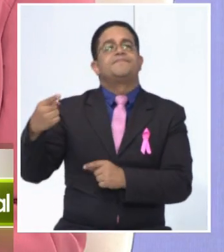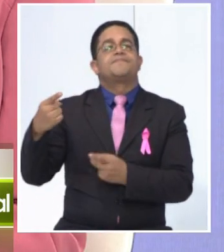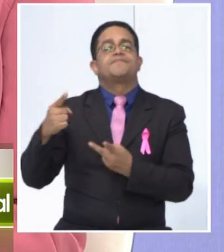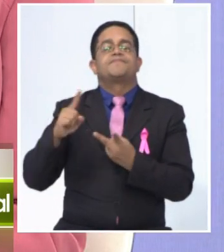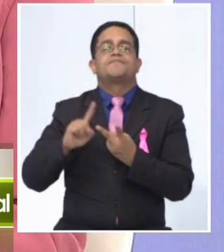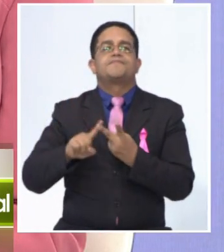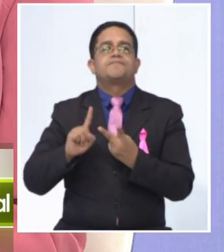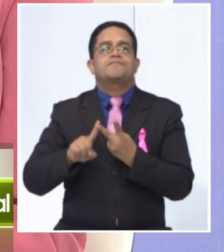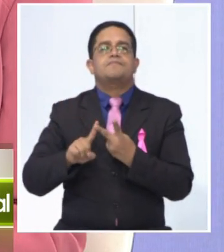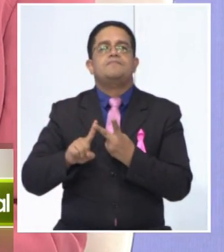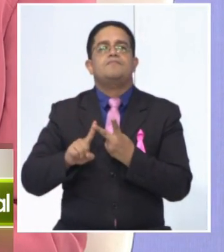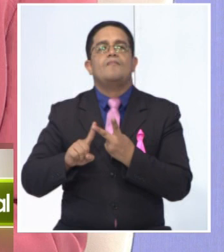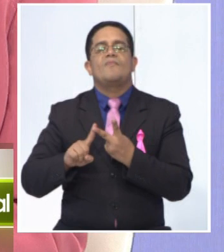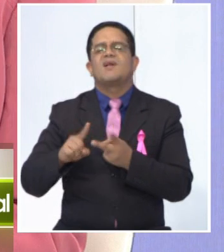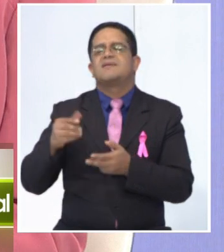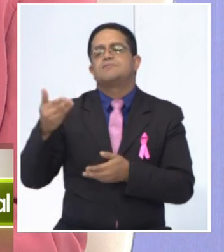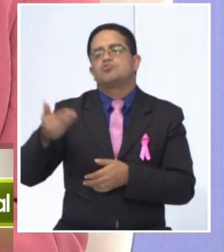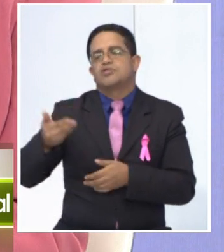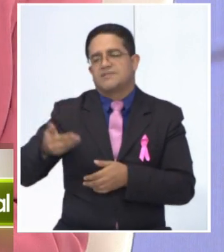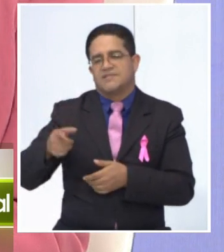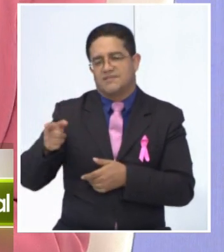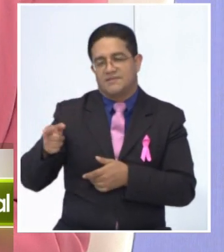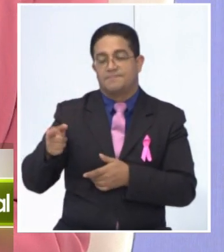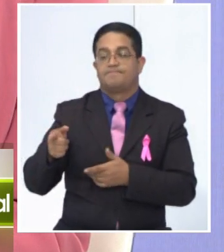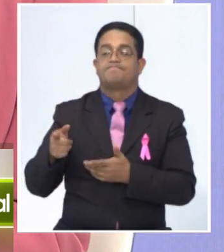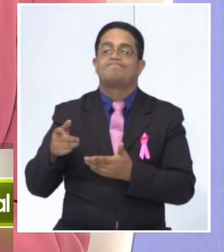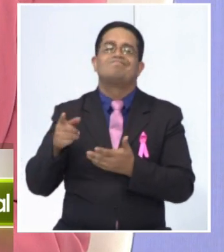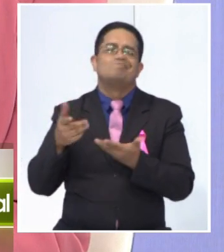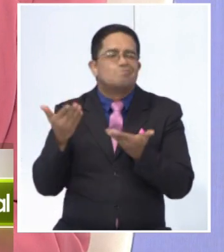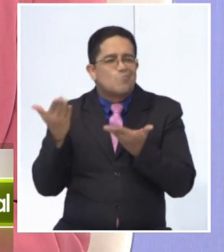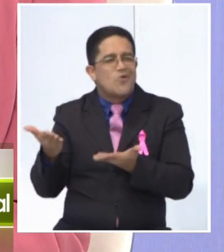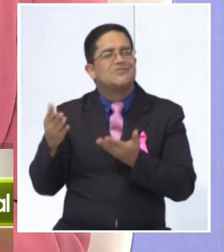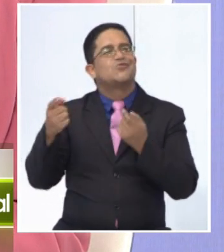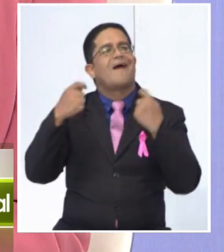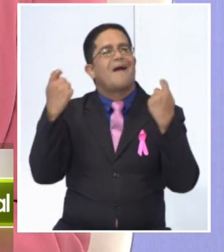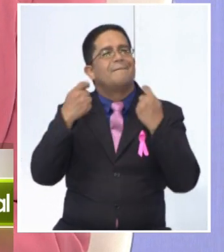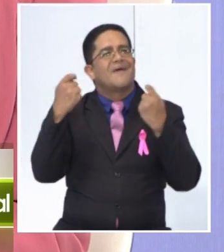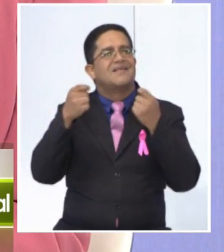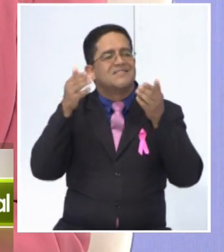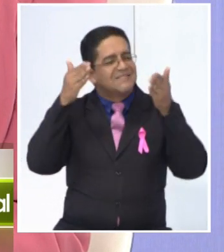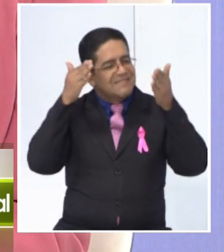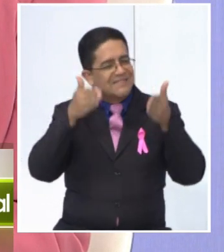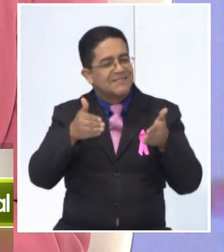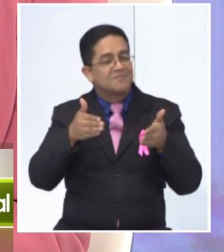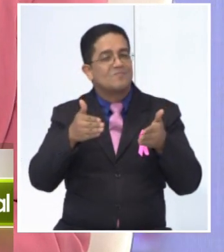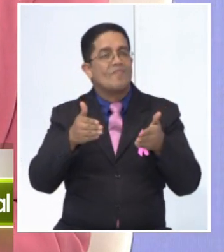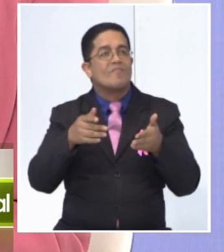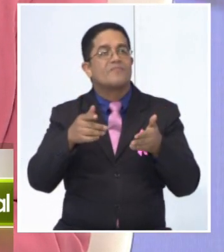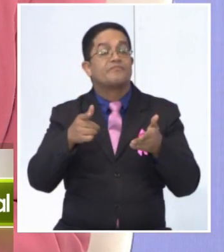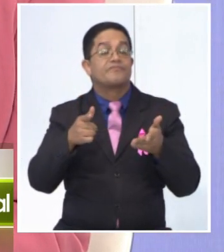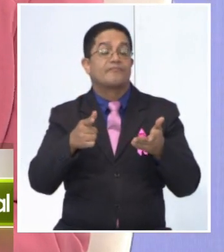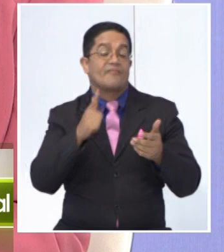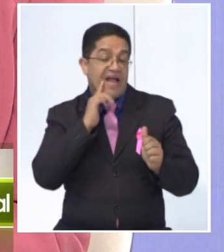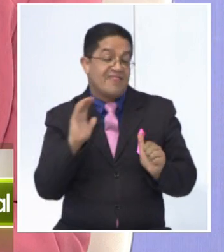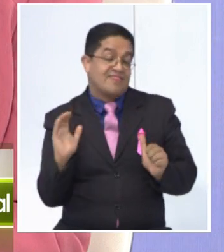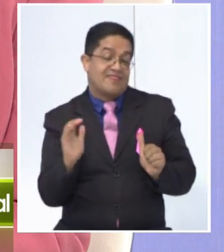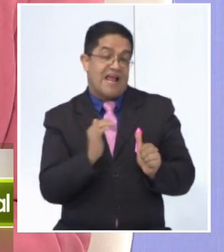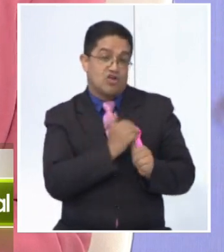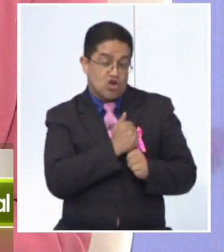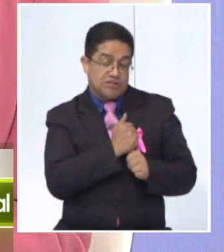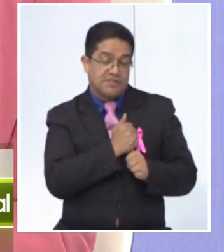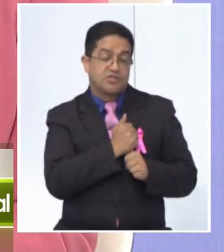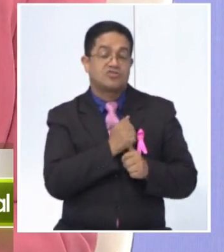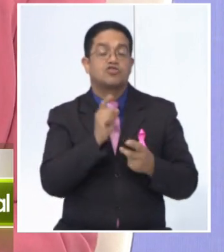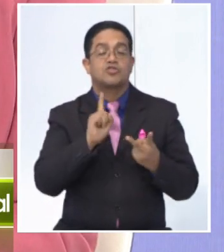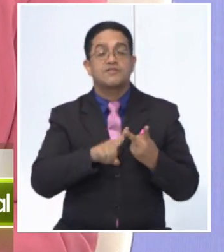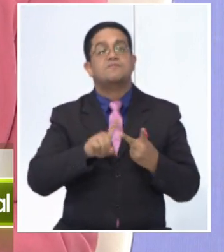fatalismo, que eso es lo importante. Y por eso, las campañas se han centrado muchísimo también en hacer el diagnóstico de manera oportuna. Pero